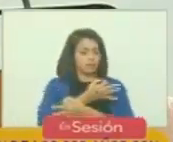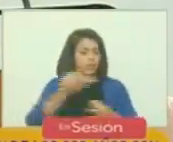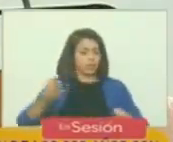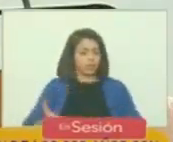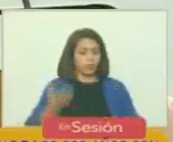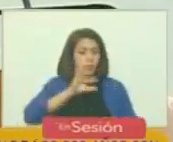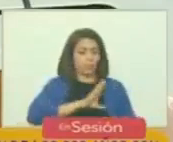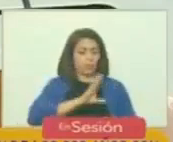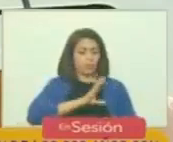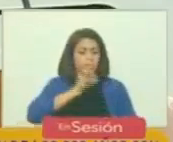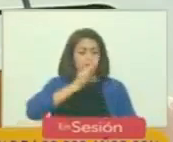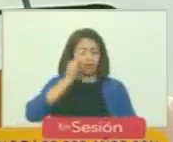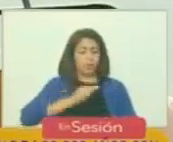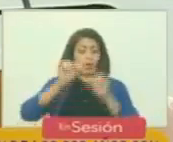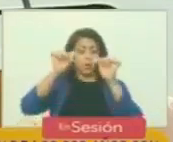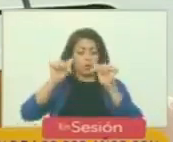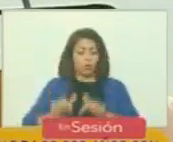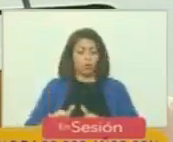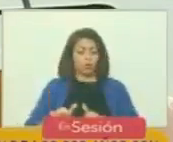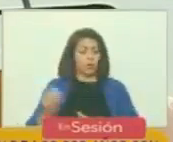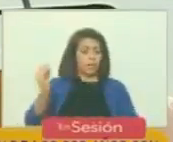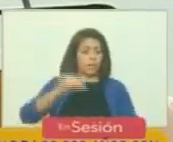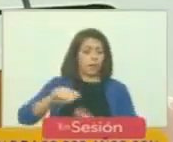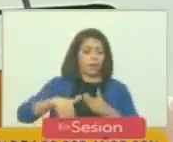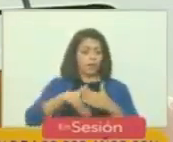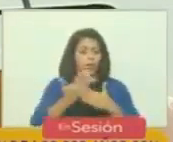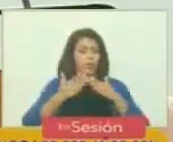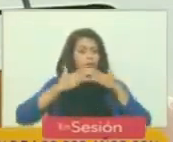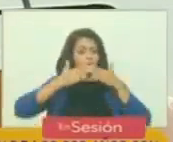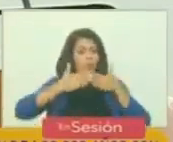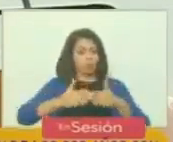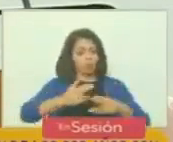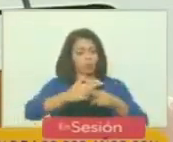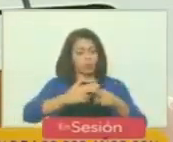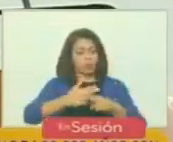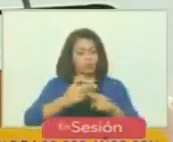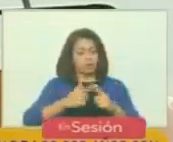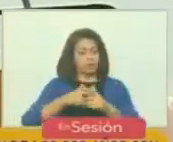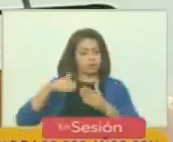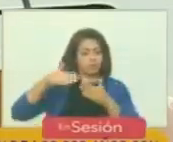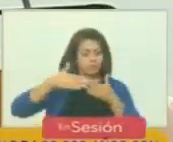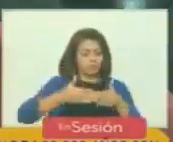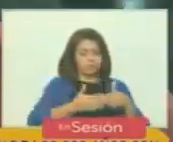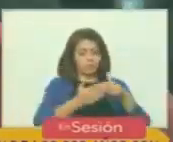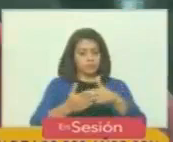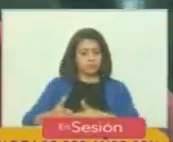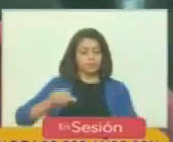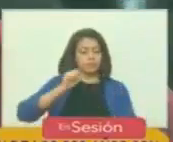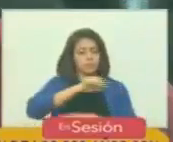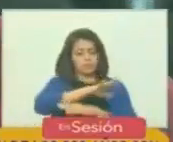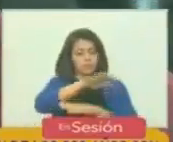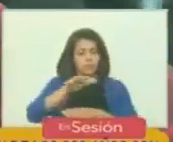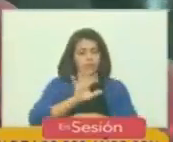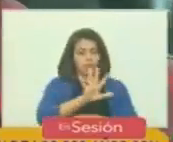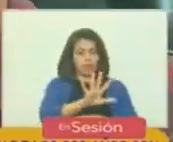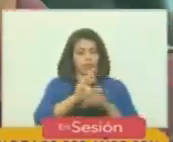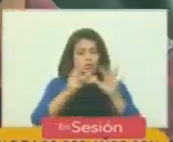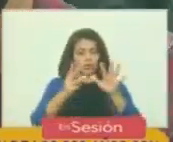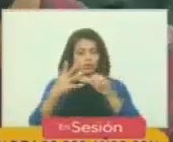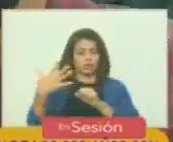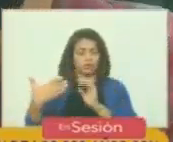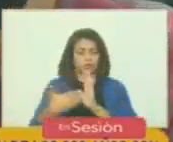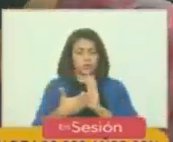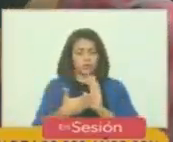patrimonio y garante hoy sobre modernos buques de acero y aeronaves de la soberanía de los 585